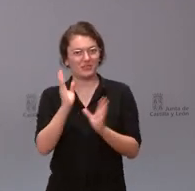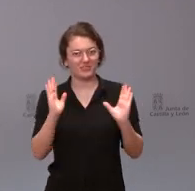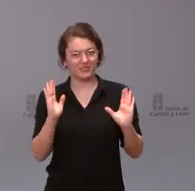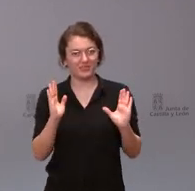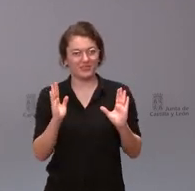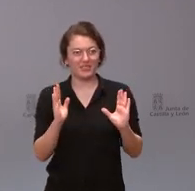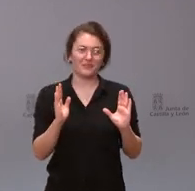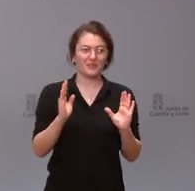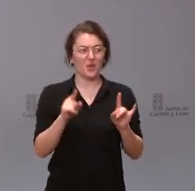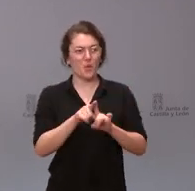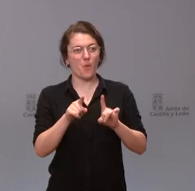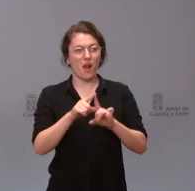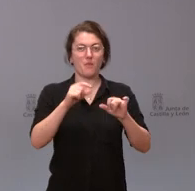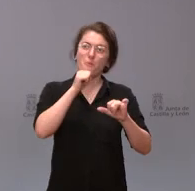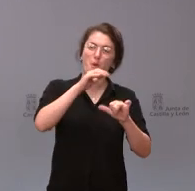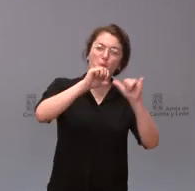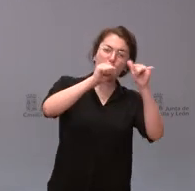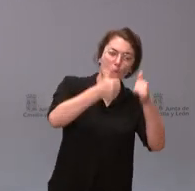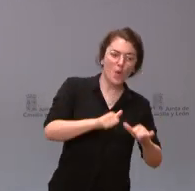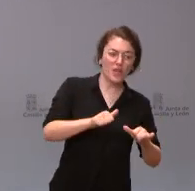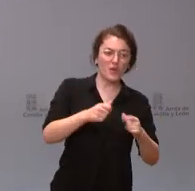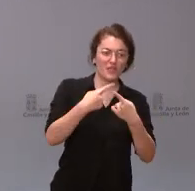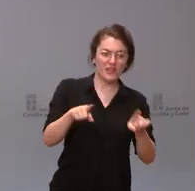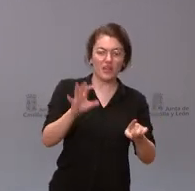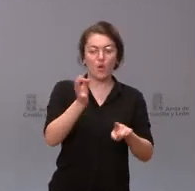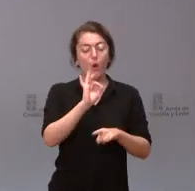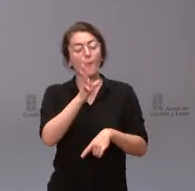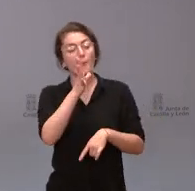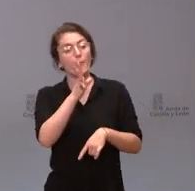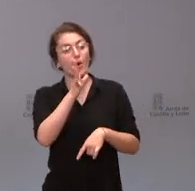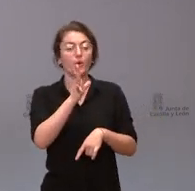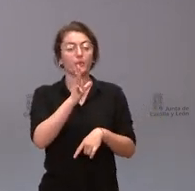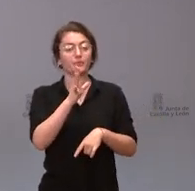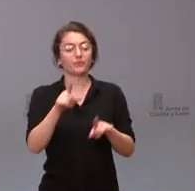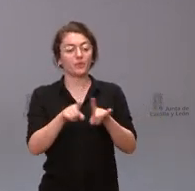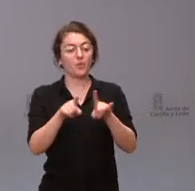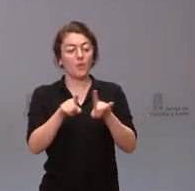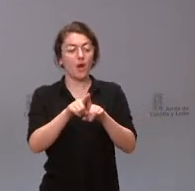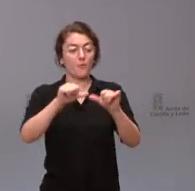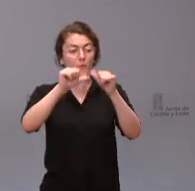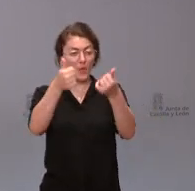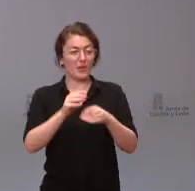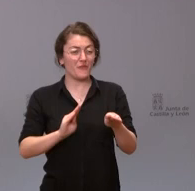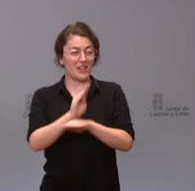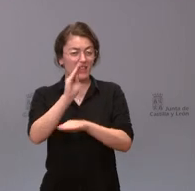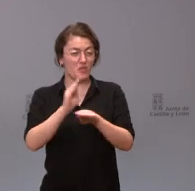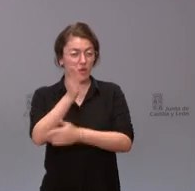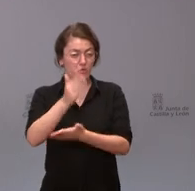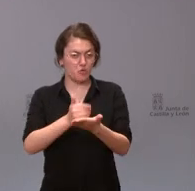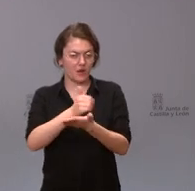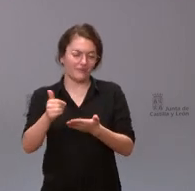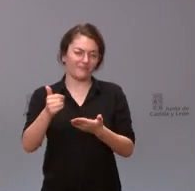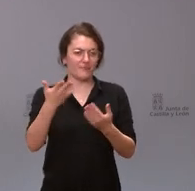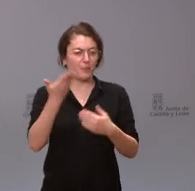el modelo diferenciado o quizá también teniéndolo en cuenta en el modelo de financiación autonómica hay varios aspectos a tener en cuenta en primer lugar